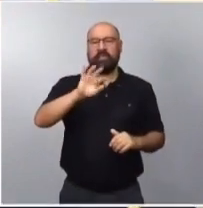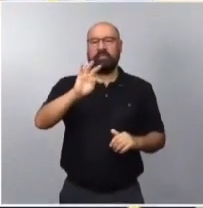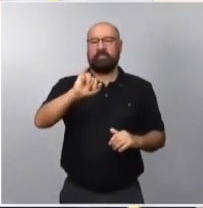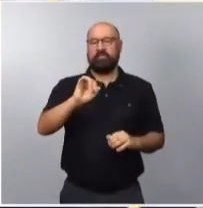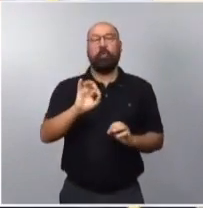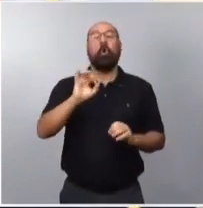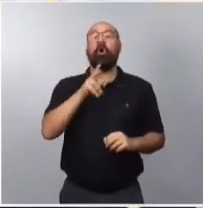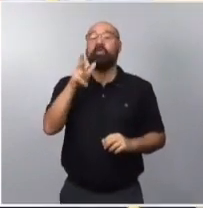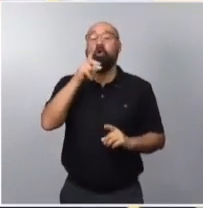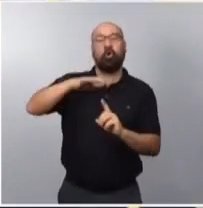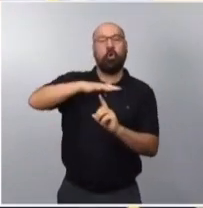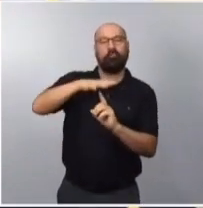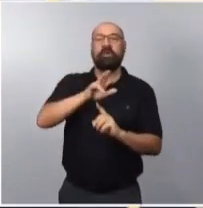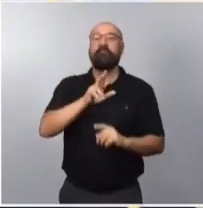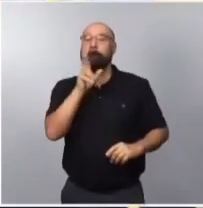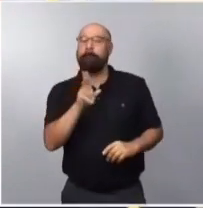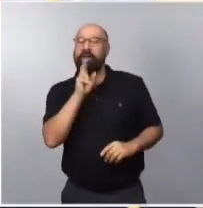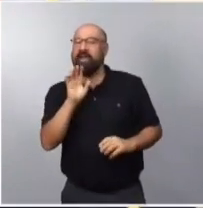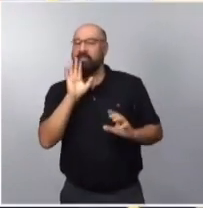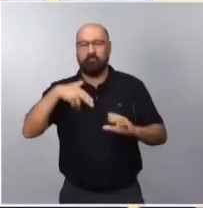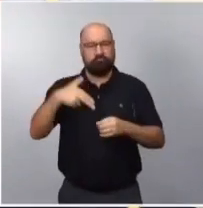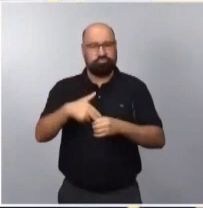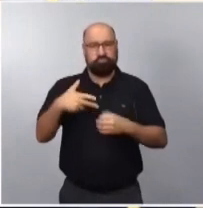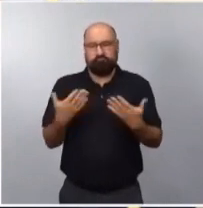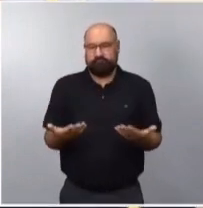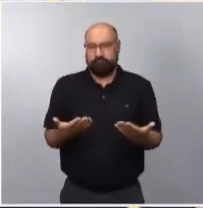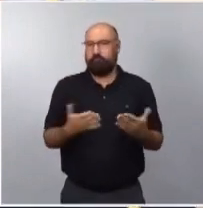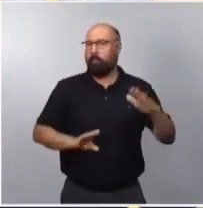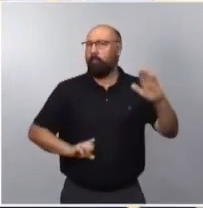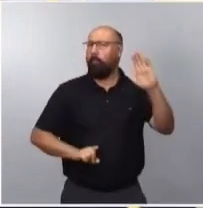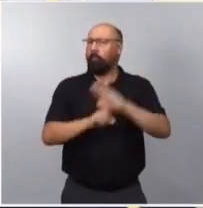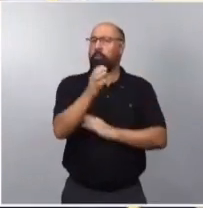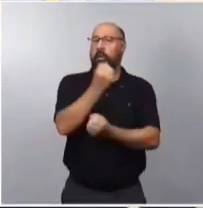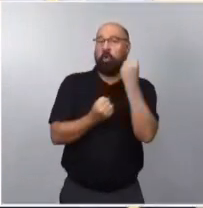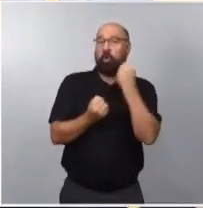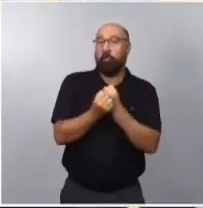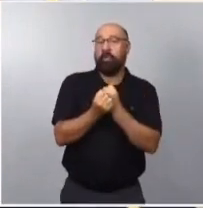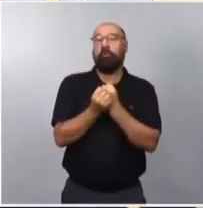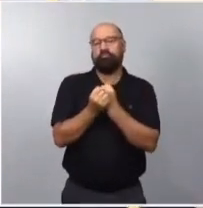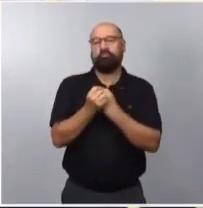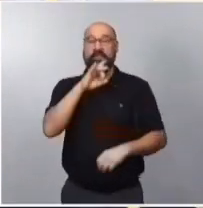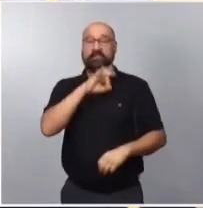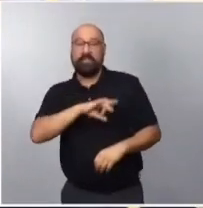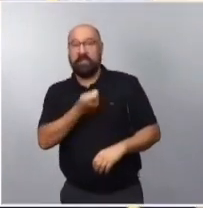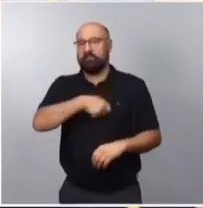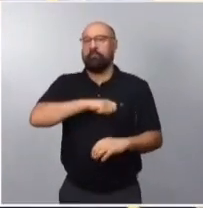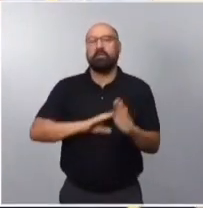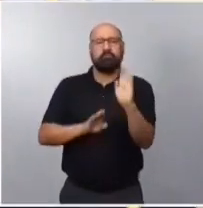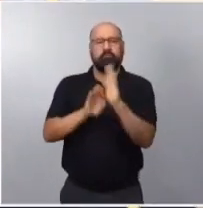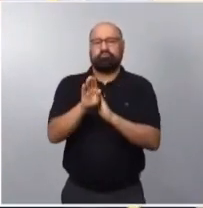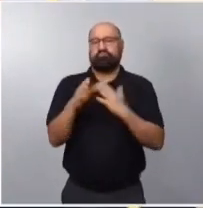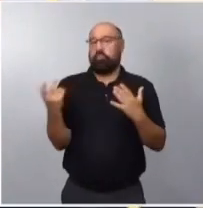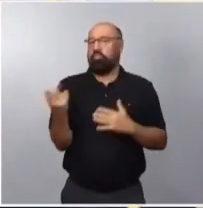mutuamente a Chile y a España, puesto que contribuyen al desarrollo económico de Chile. Y algo que está muy presente en los debates de la Unión Europea, que